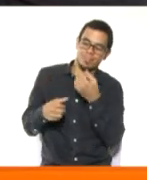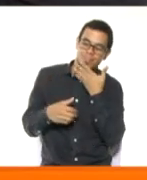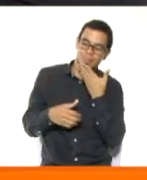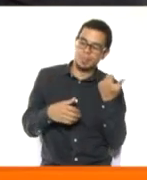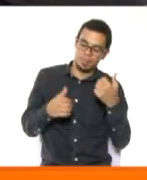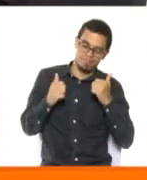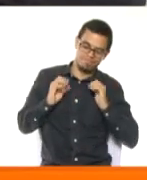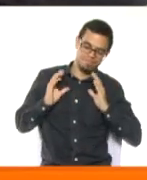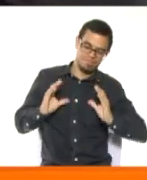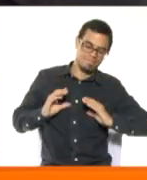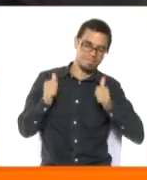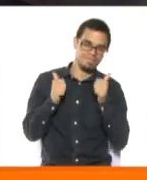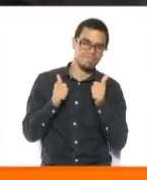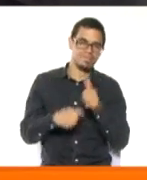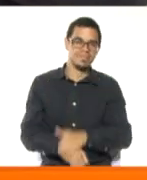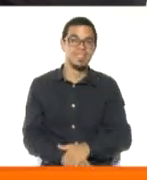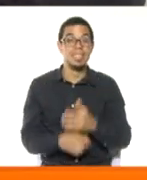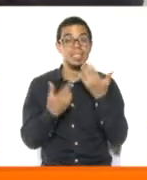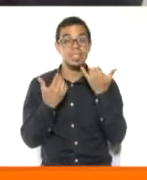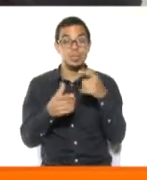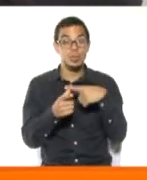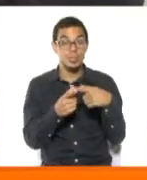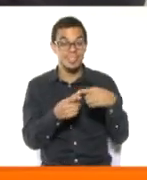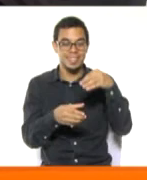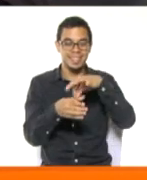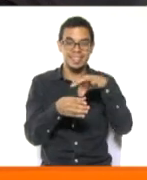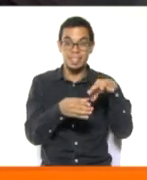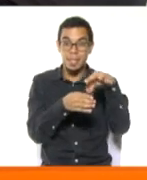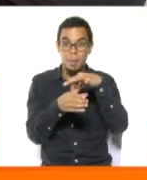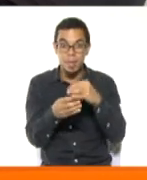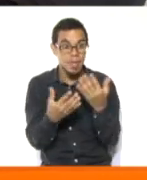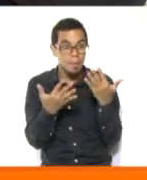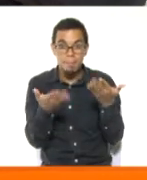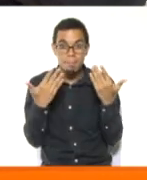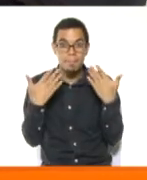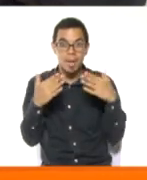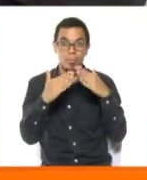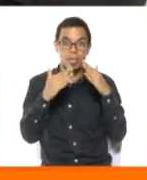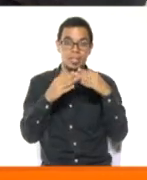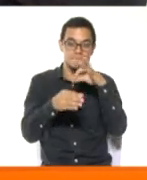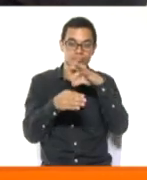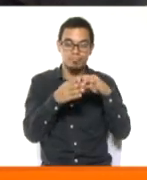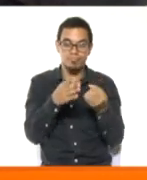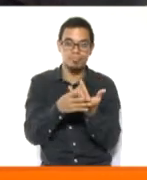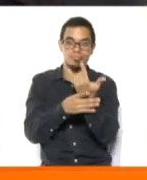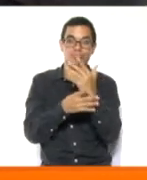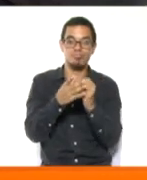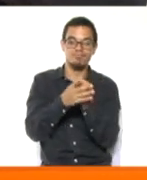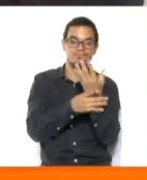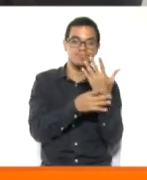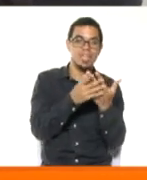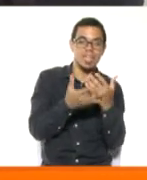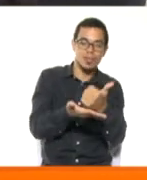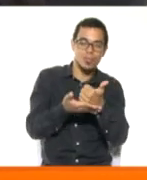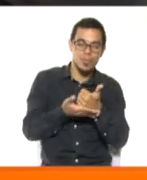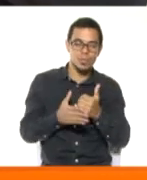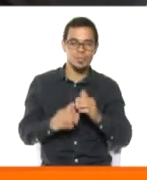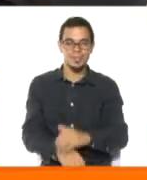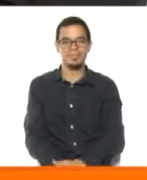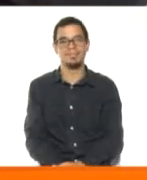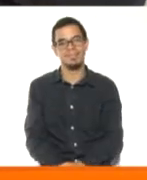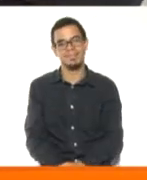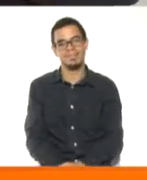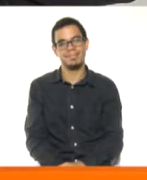nosotros sembrar nuestras plantas que nos pueden ayudar en cualquier momento de padecimiento de estos malestares que son comunes.